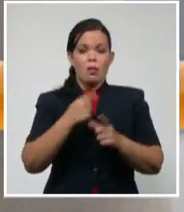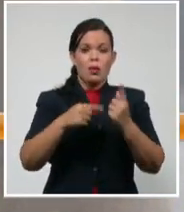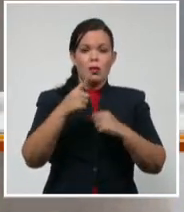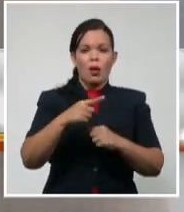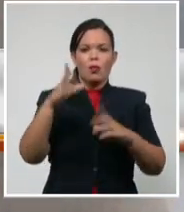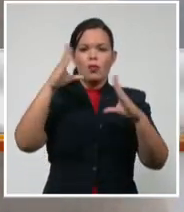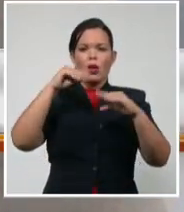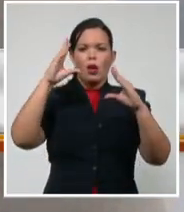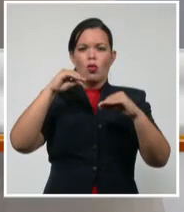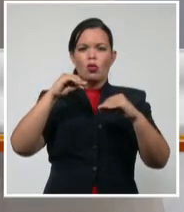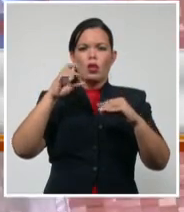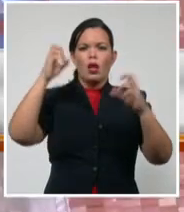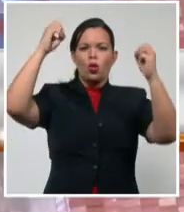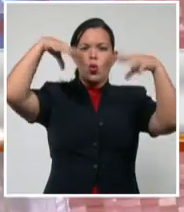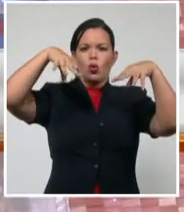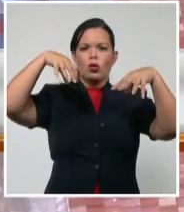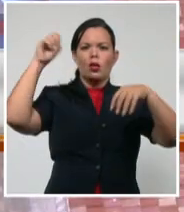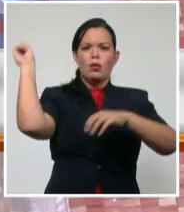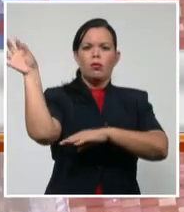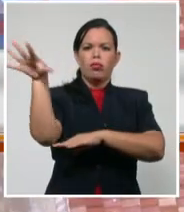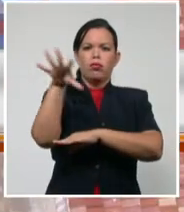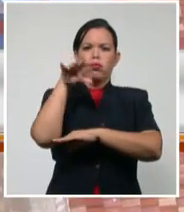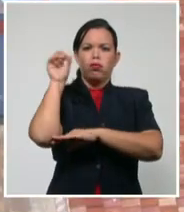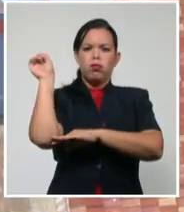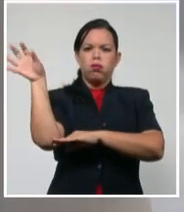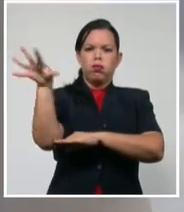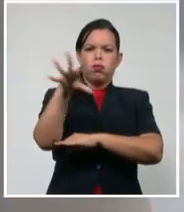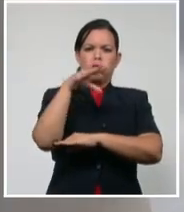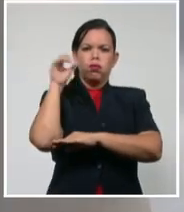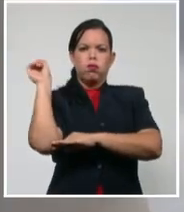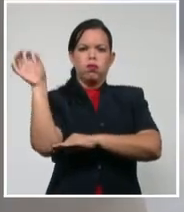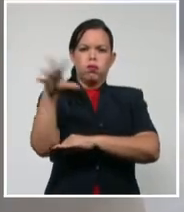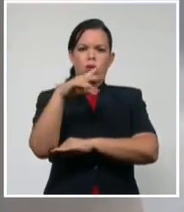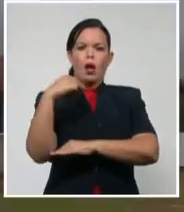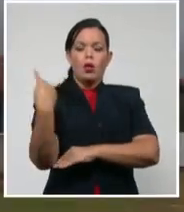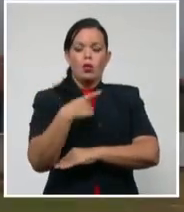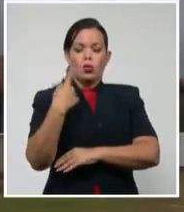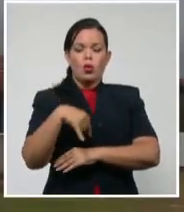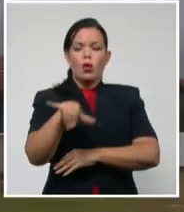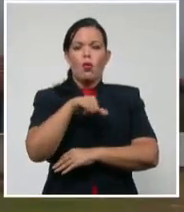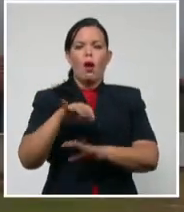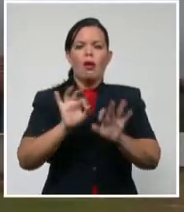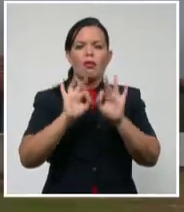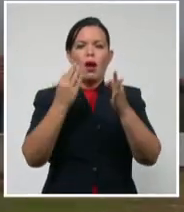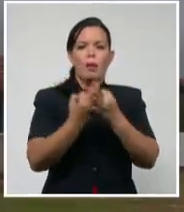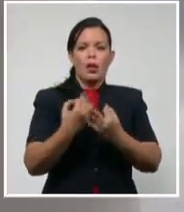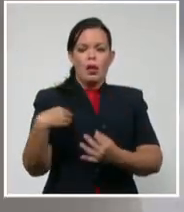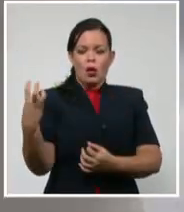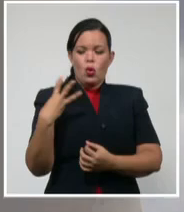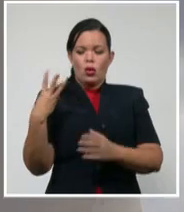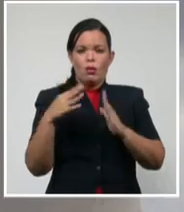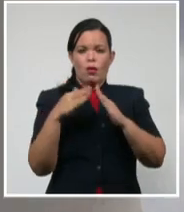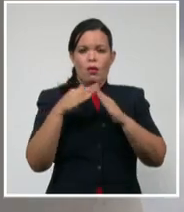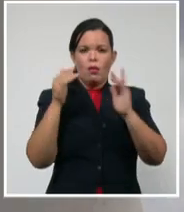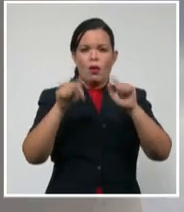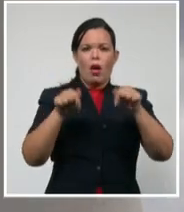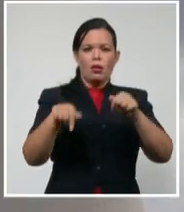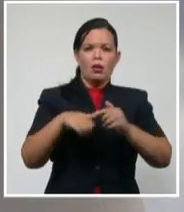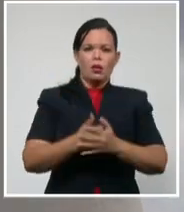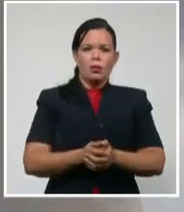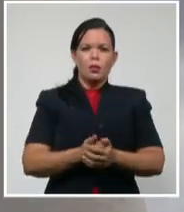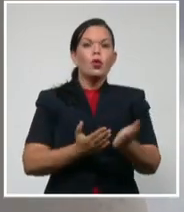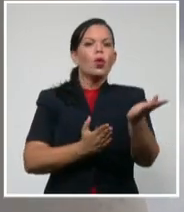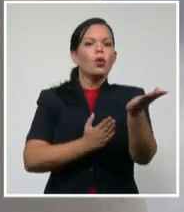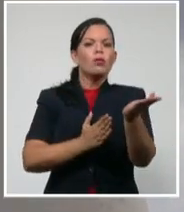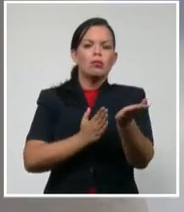No se nos puede apagar, somos una familia porque vivimos, los tres torreros vivimos aquí en nuestro faro y así mantenemos nuestro